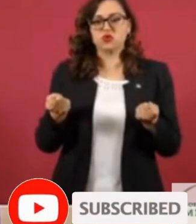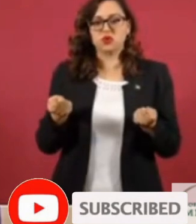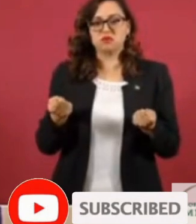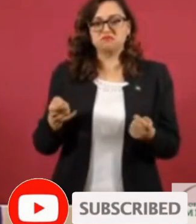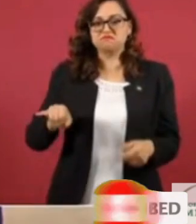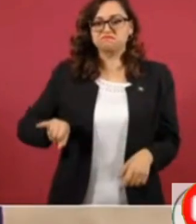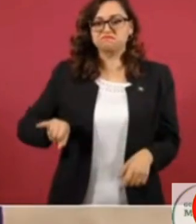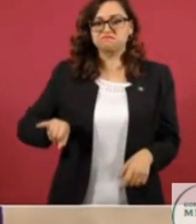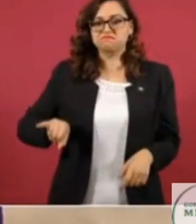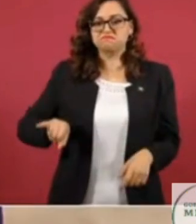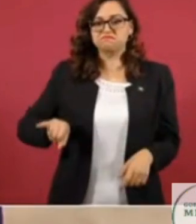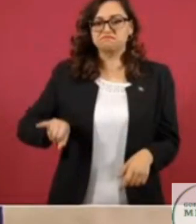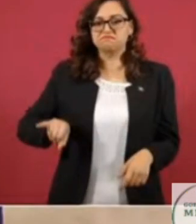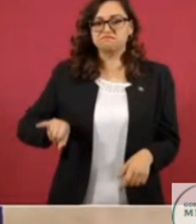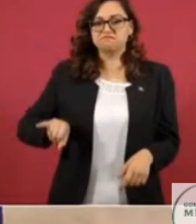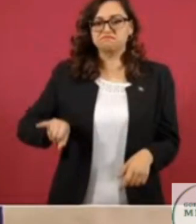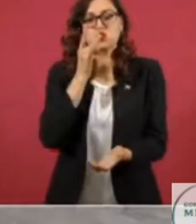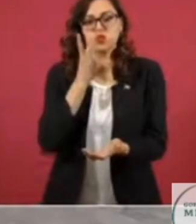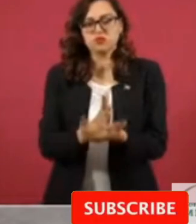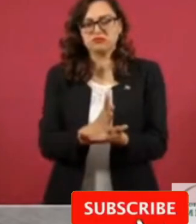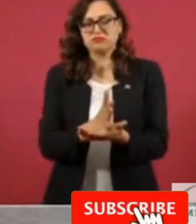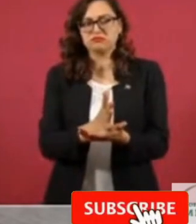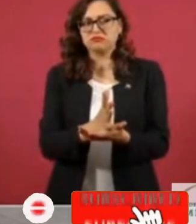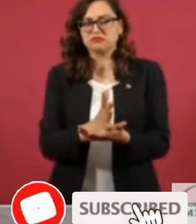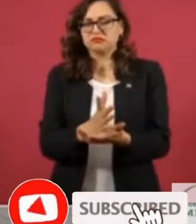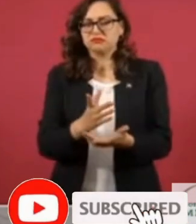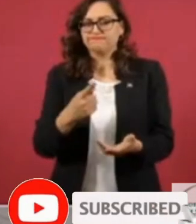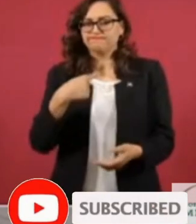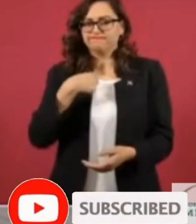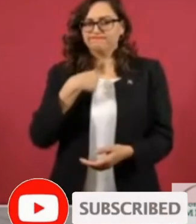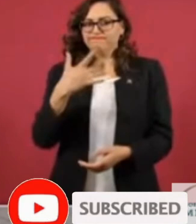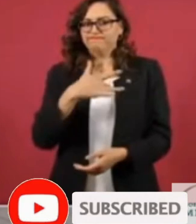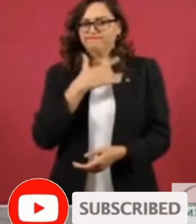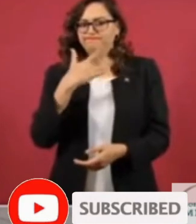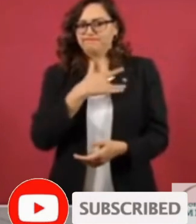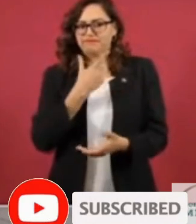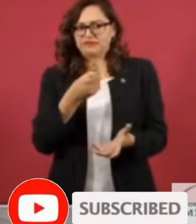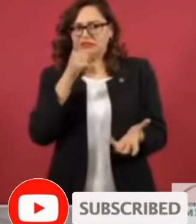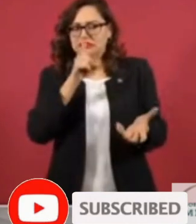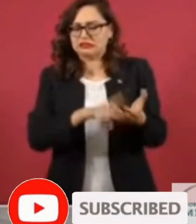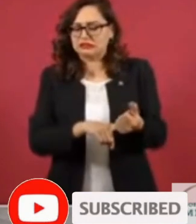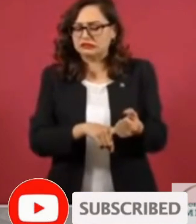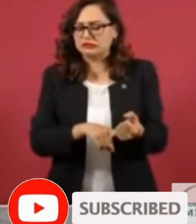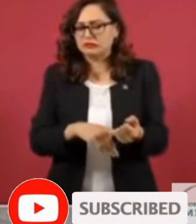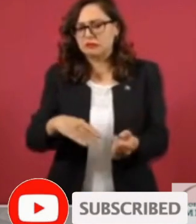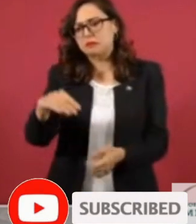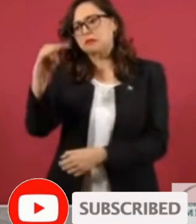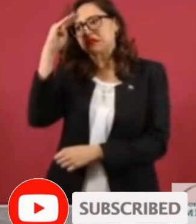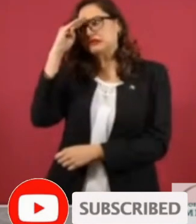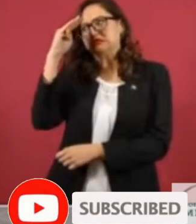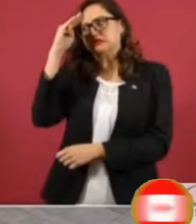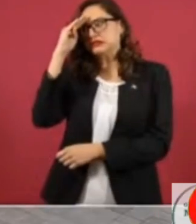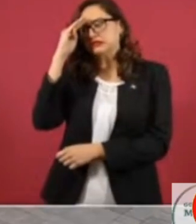no puede evitarse la sospecha de que aunque parezca perverso e